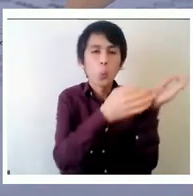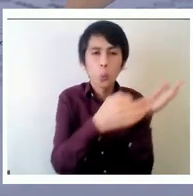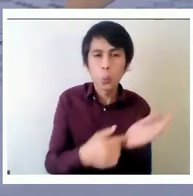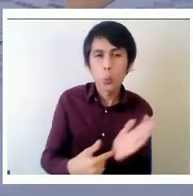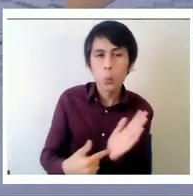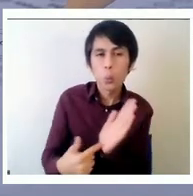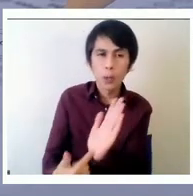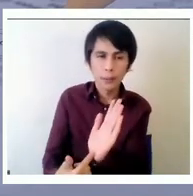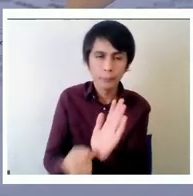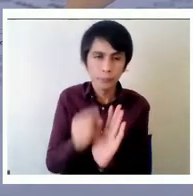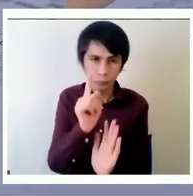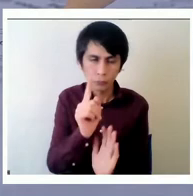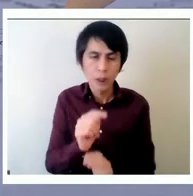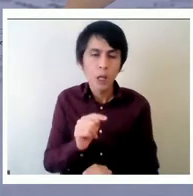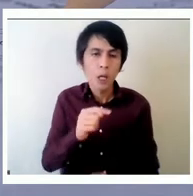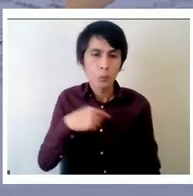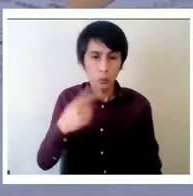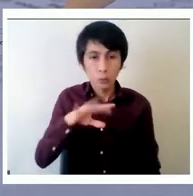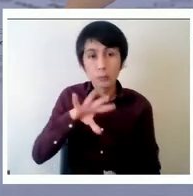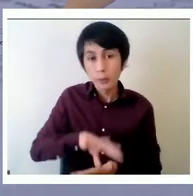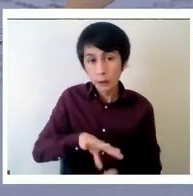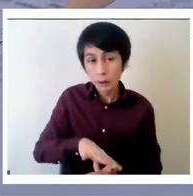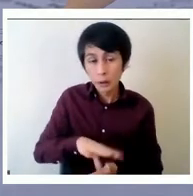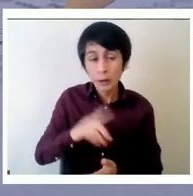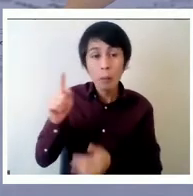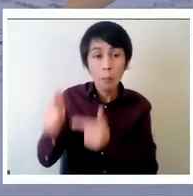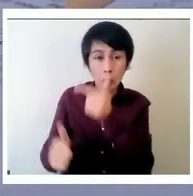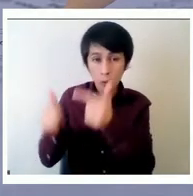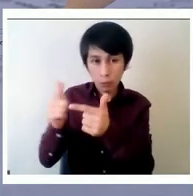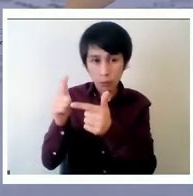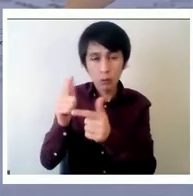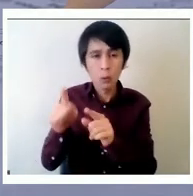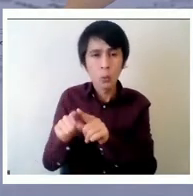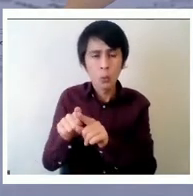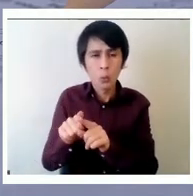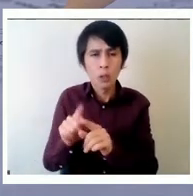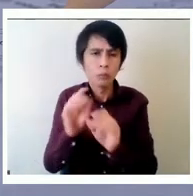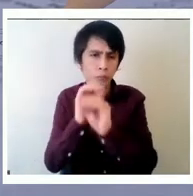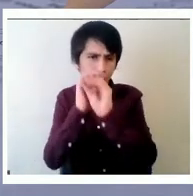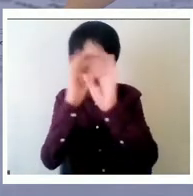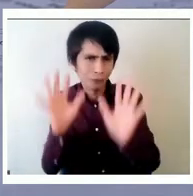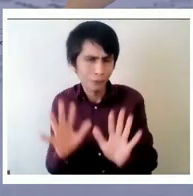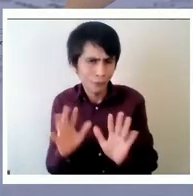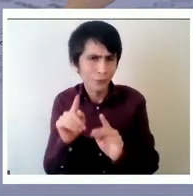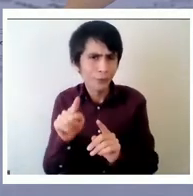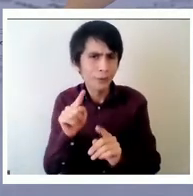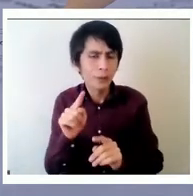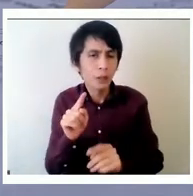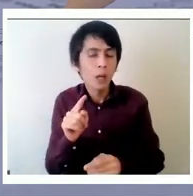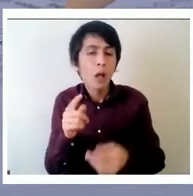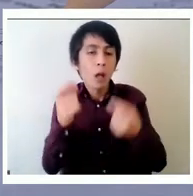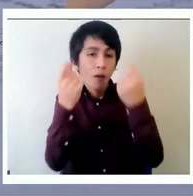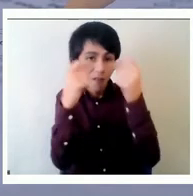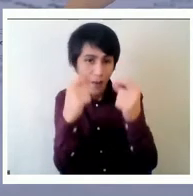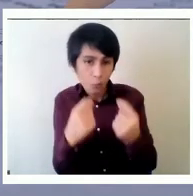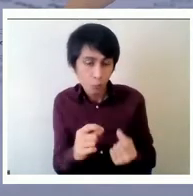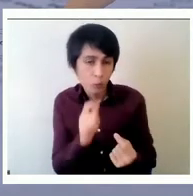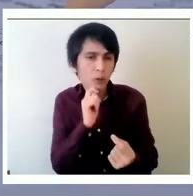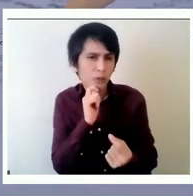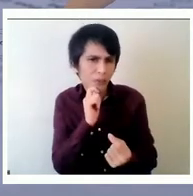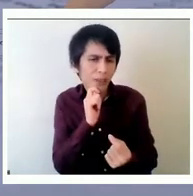política de Escocia es bastante ilustrada la autoevaluación está en el corazón del proceso la inspección es